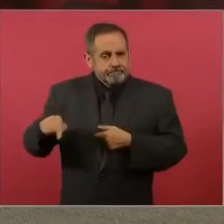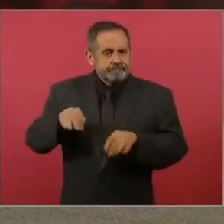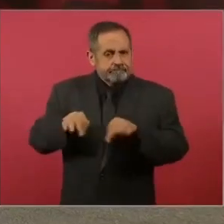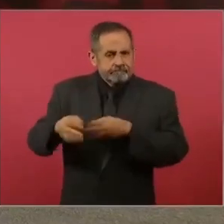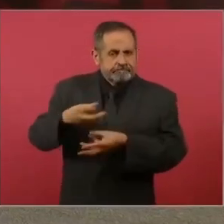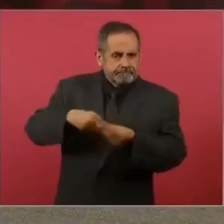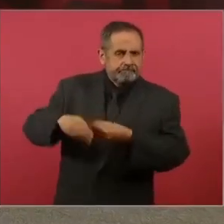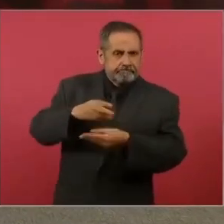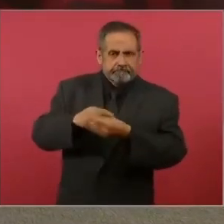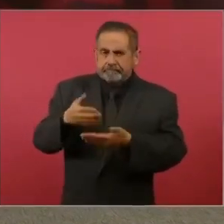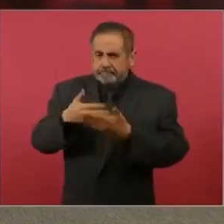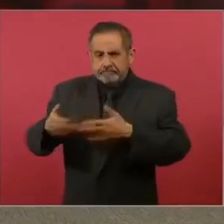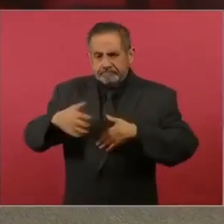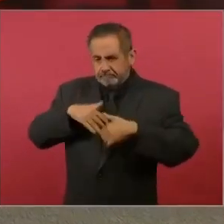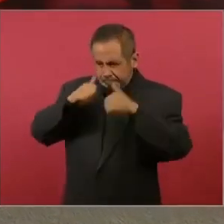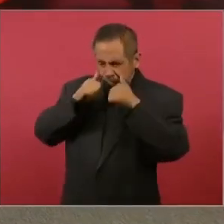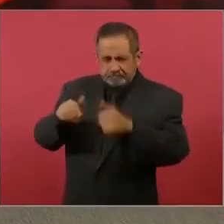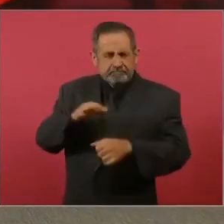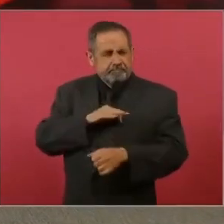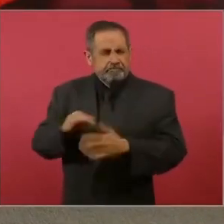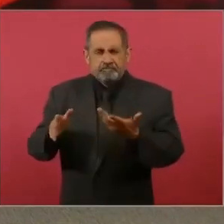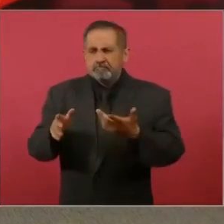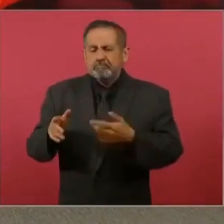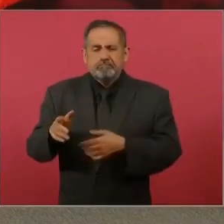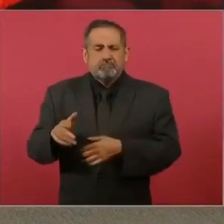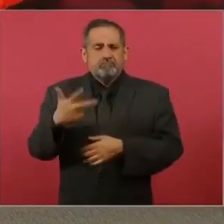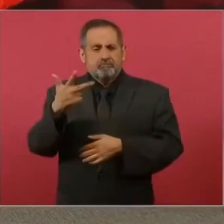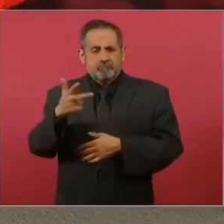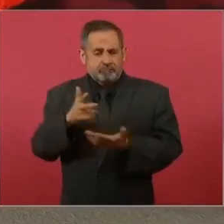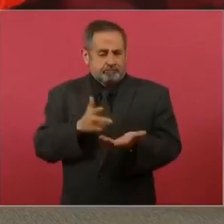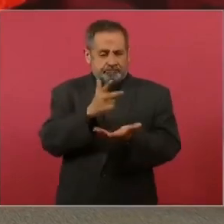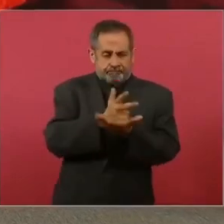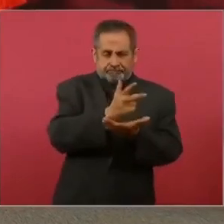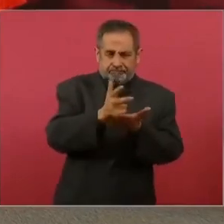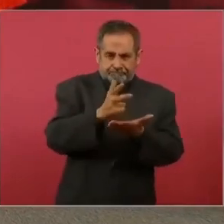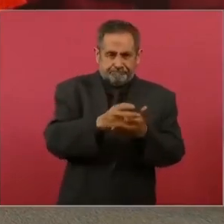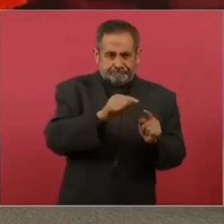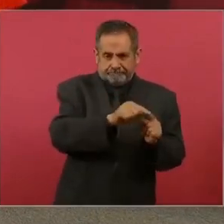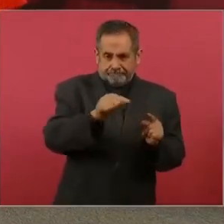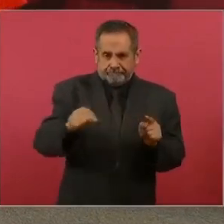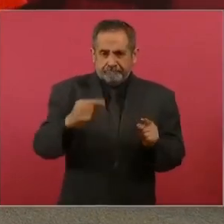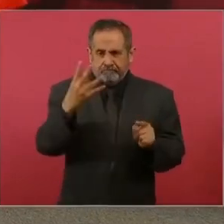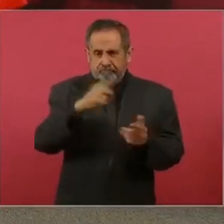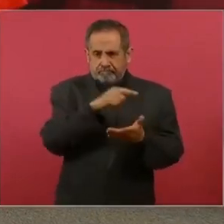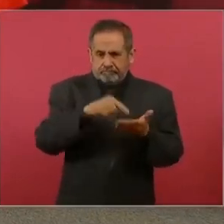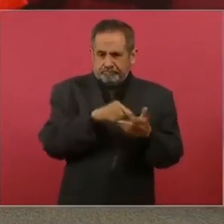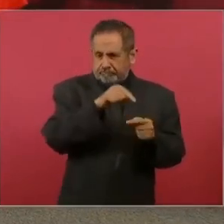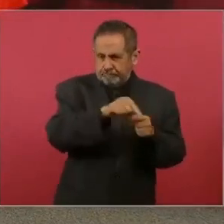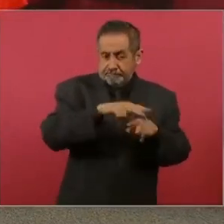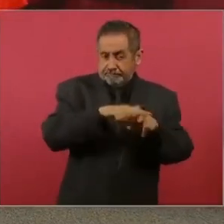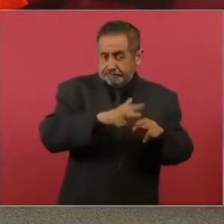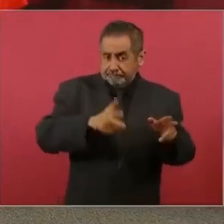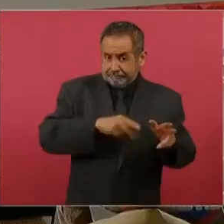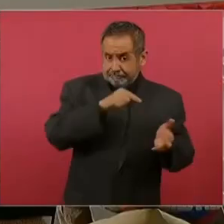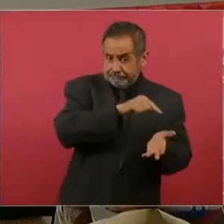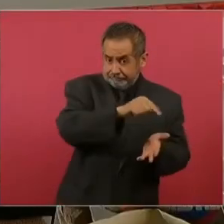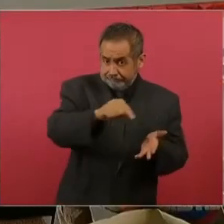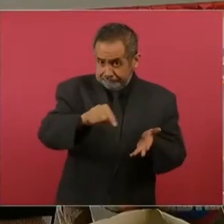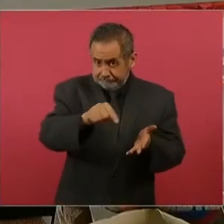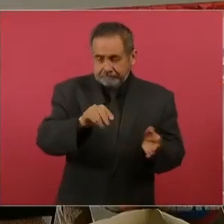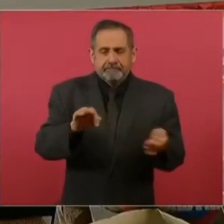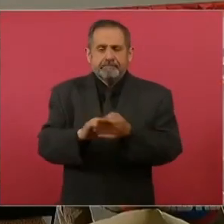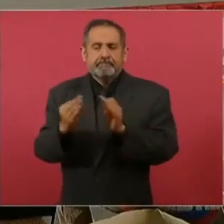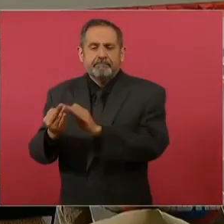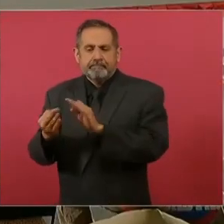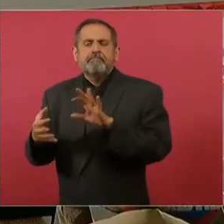recursos, pero que hoy alrededor de las ocho estaciones y los cuatro paraderos del Tren Maya en Quintana Roo,